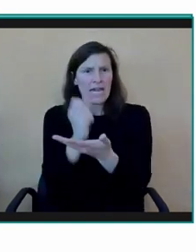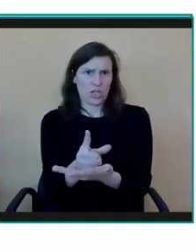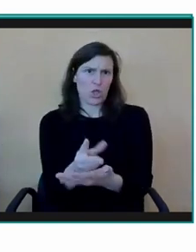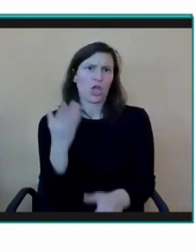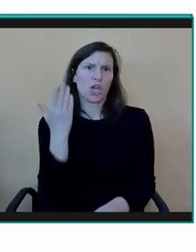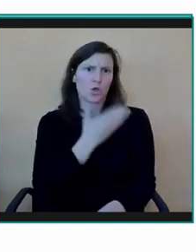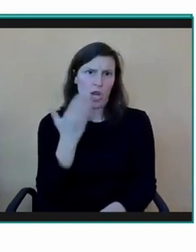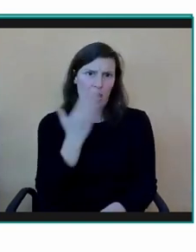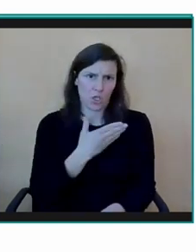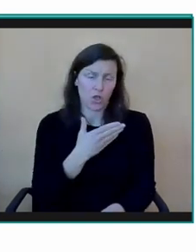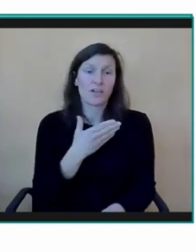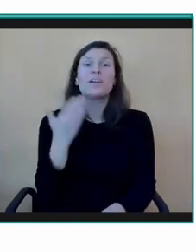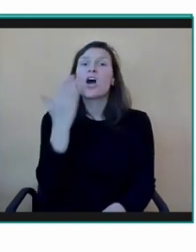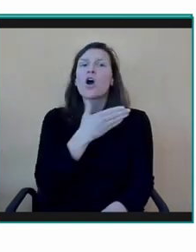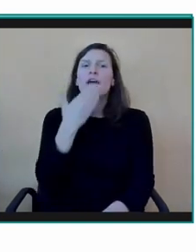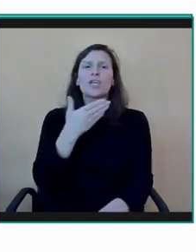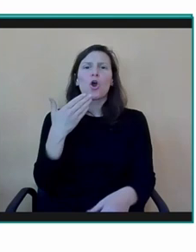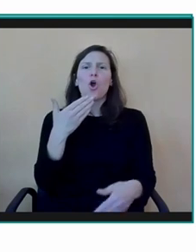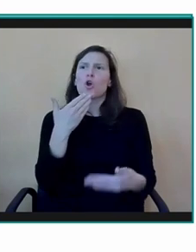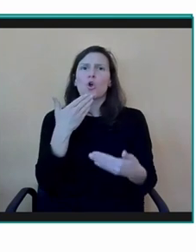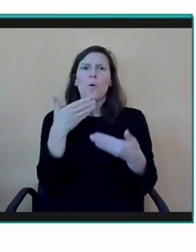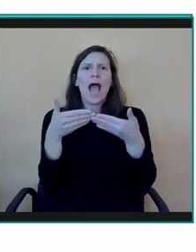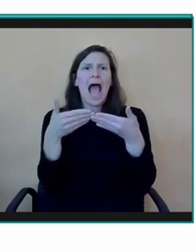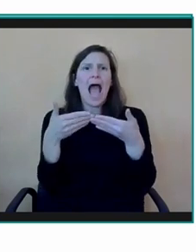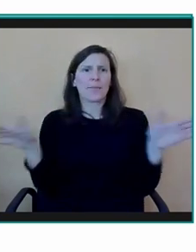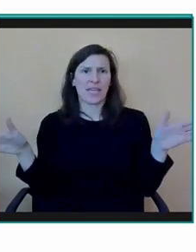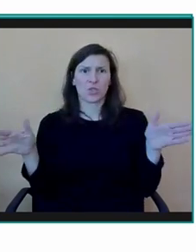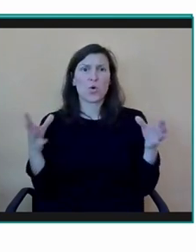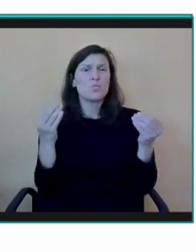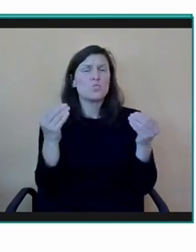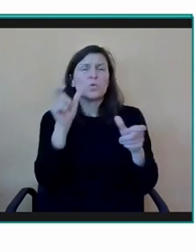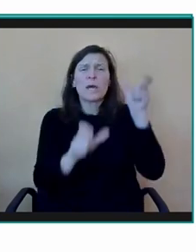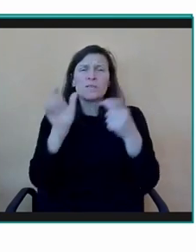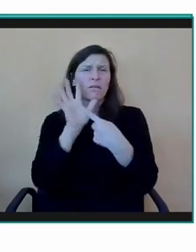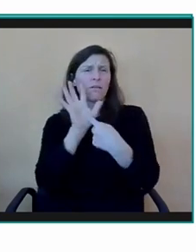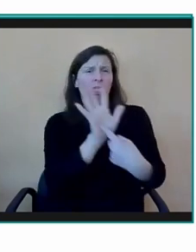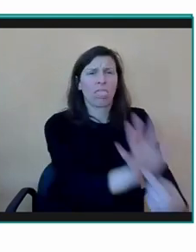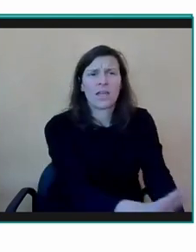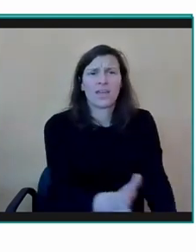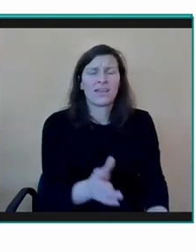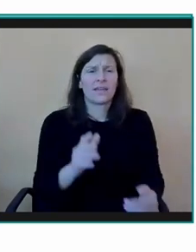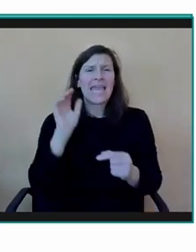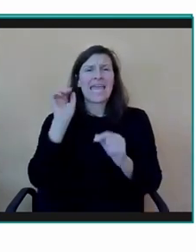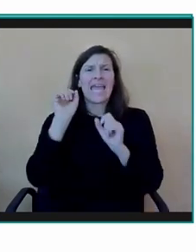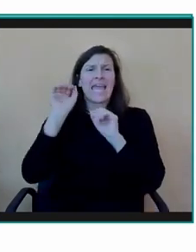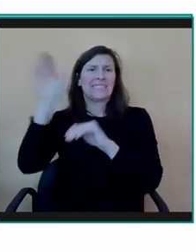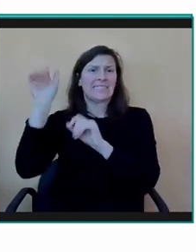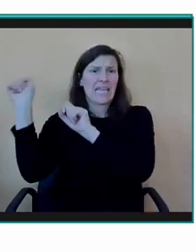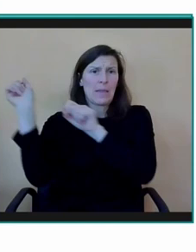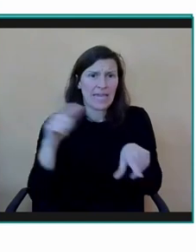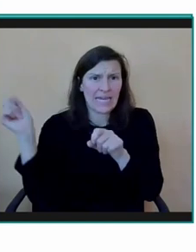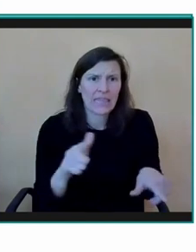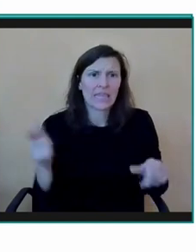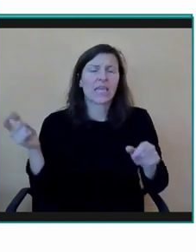aulas a aquellos que estaban realmente excluidos, a población migrante, a población pobre, a población